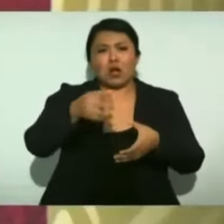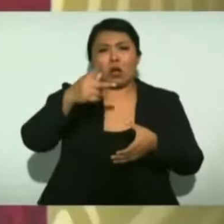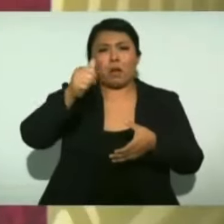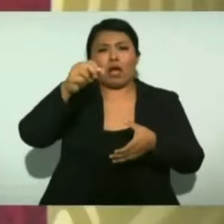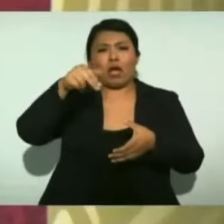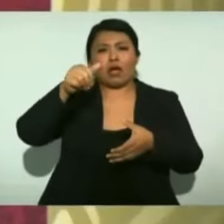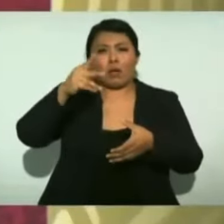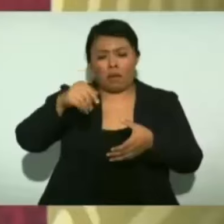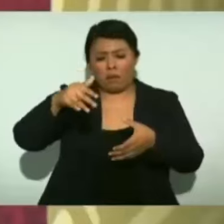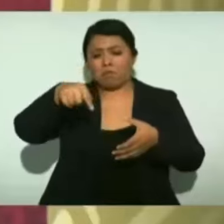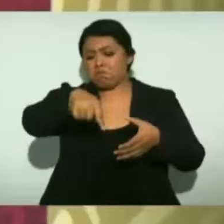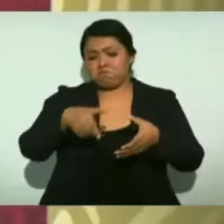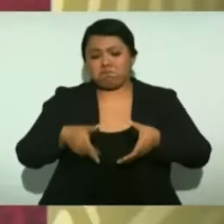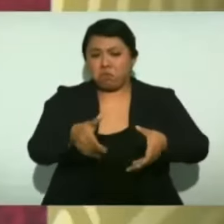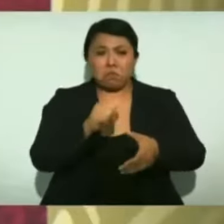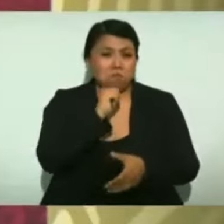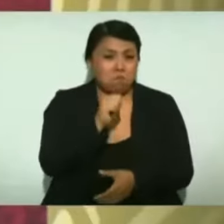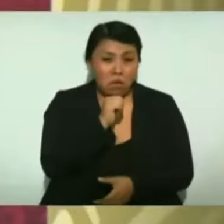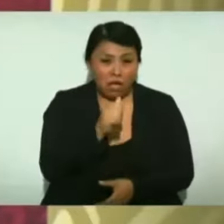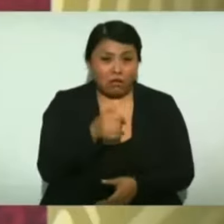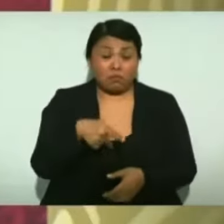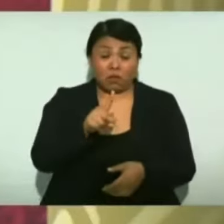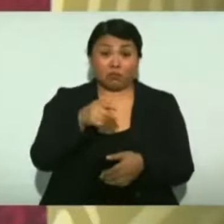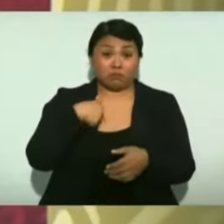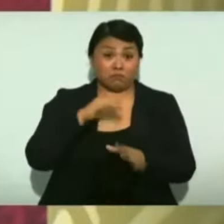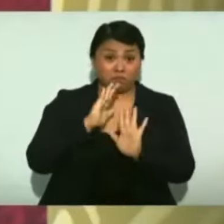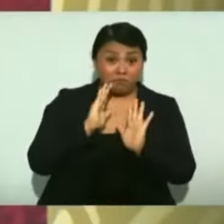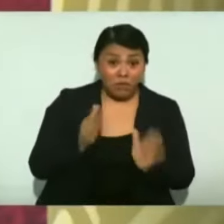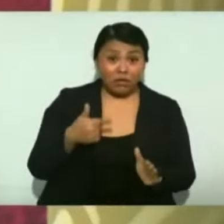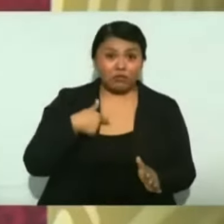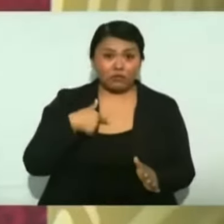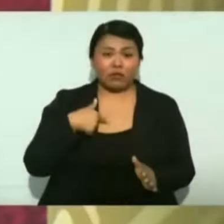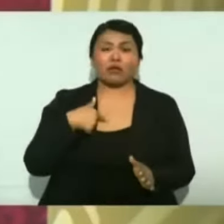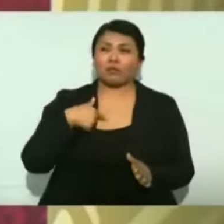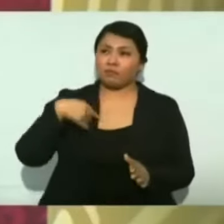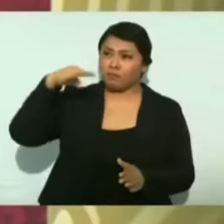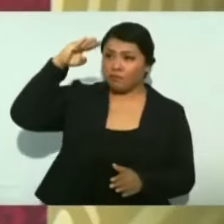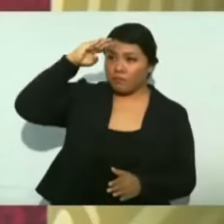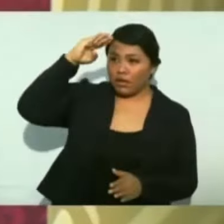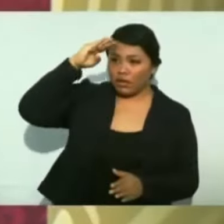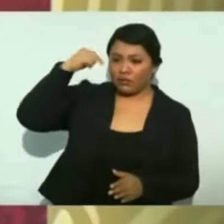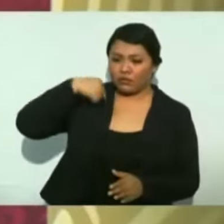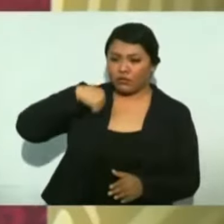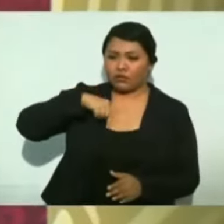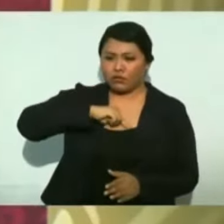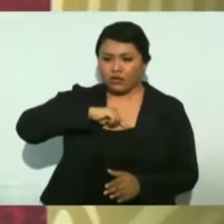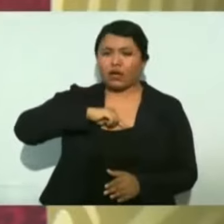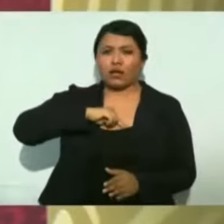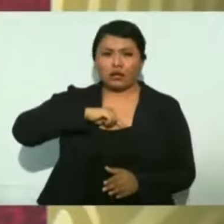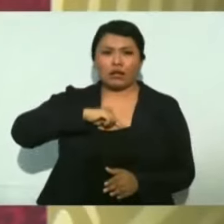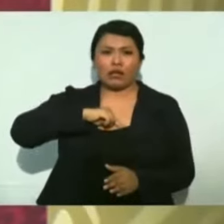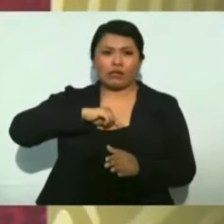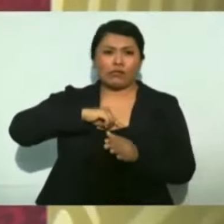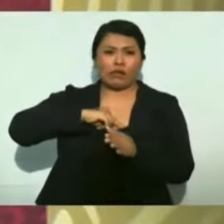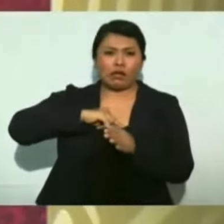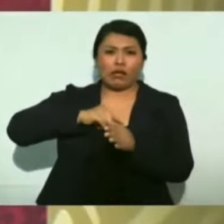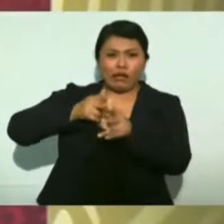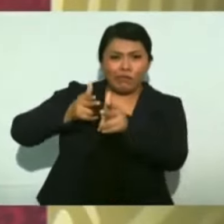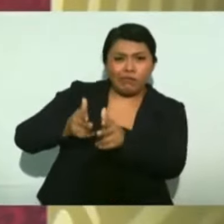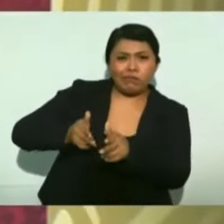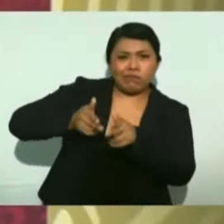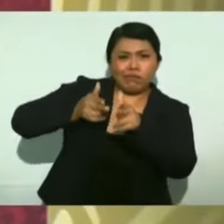no se concluía, y ya se tenía construida esta línea del